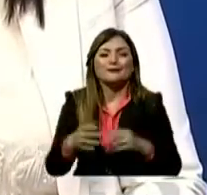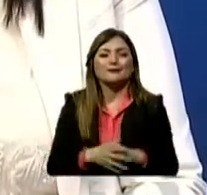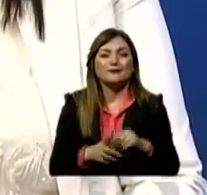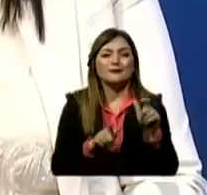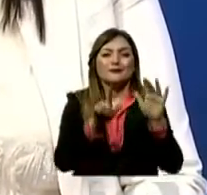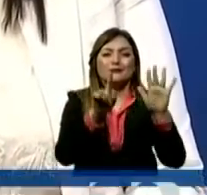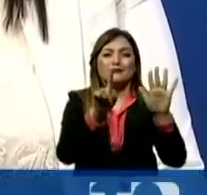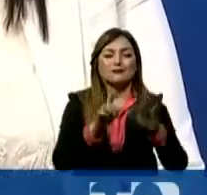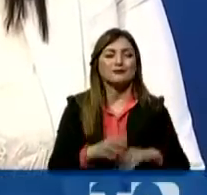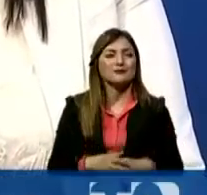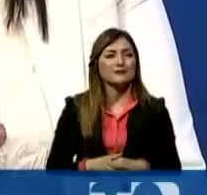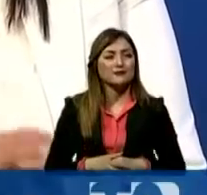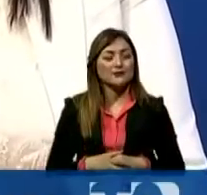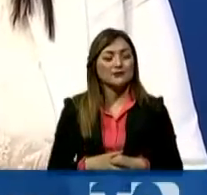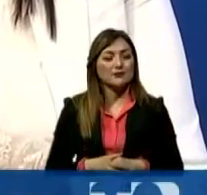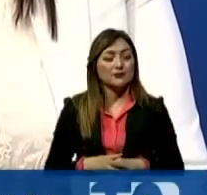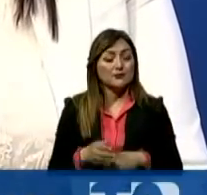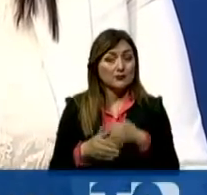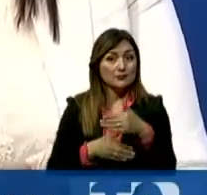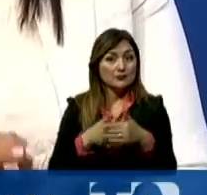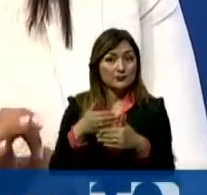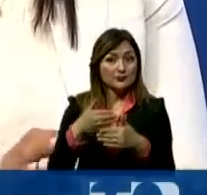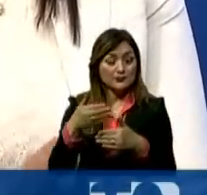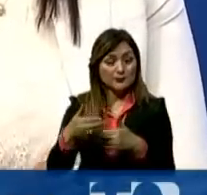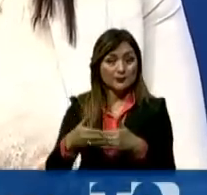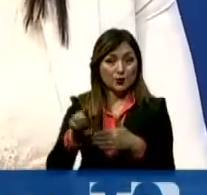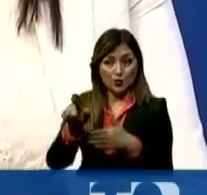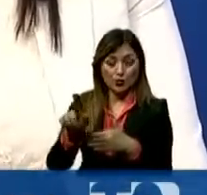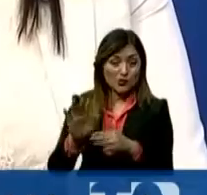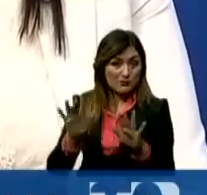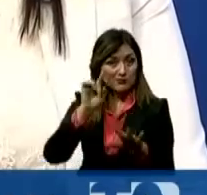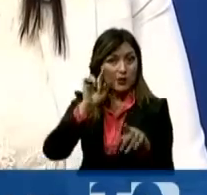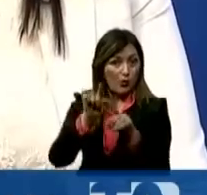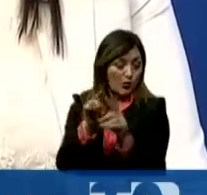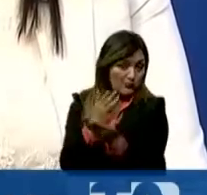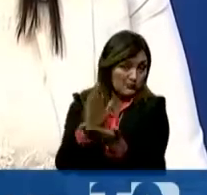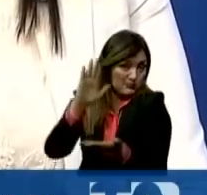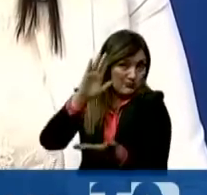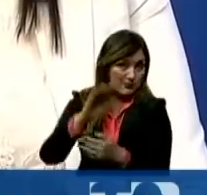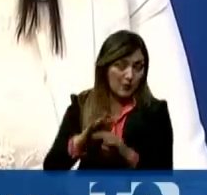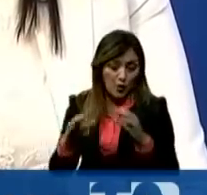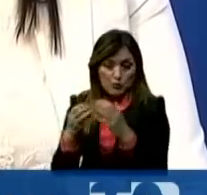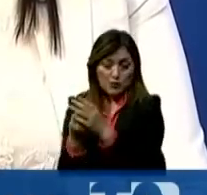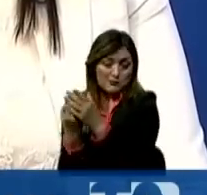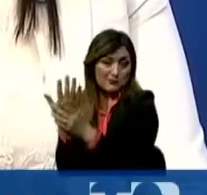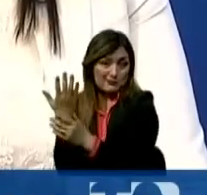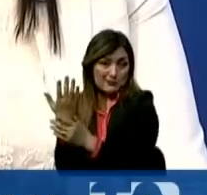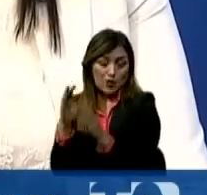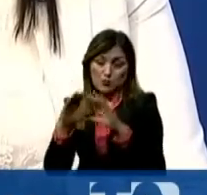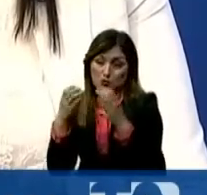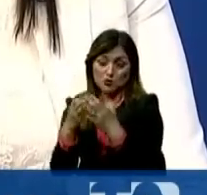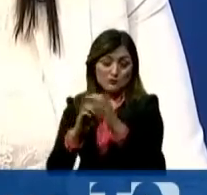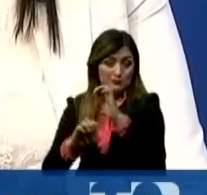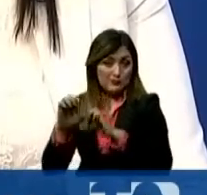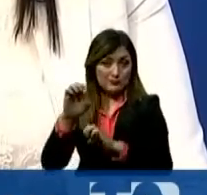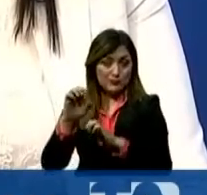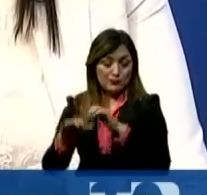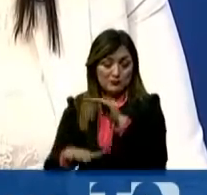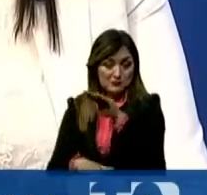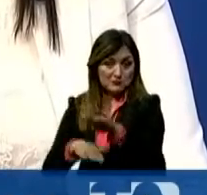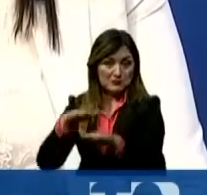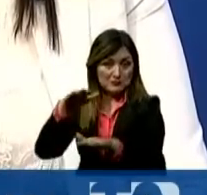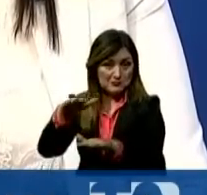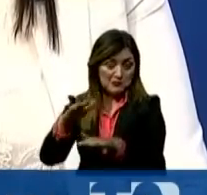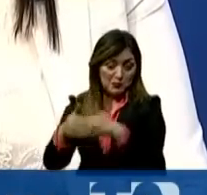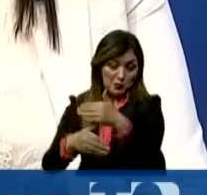debido proceso, usted va a estar de acuerdo entonces que se haga esta comisión. Si es que ellos reven los pasos y van por el debido